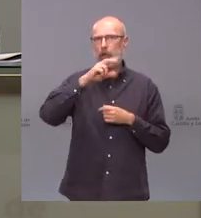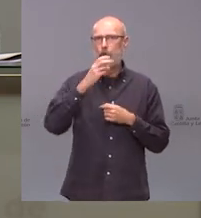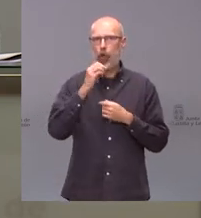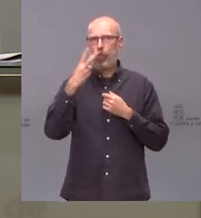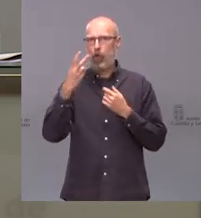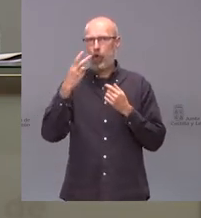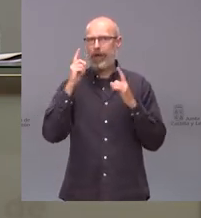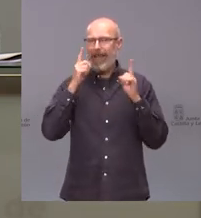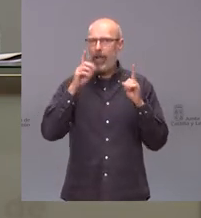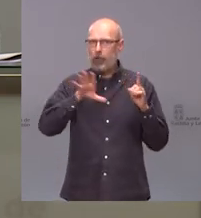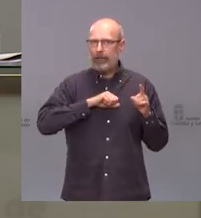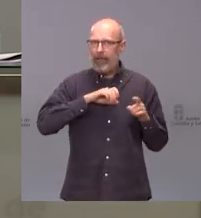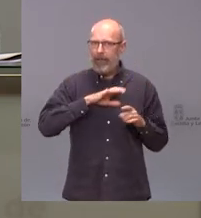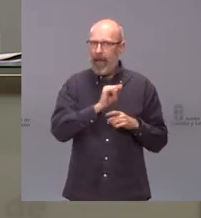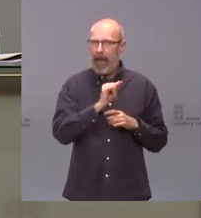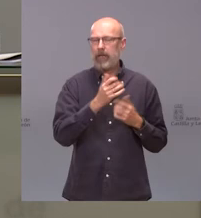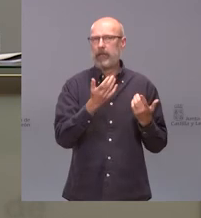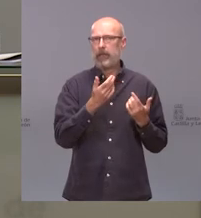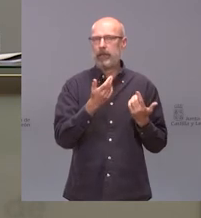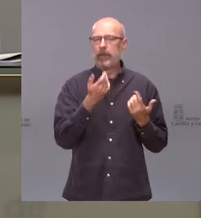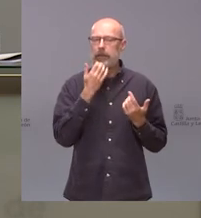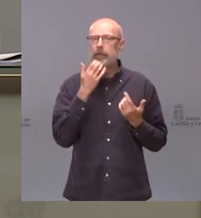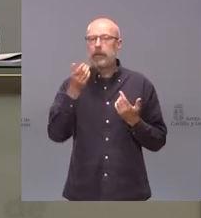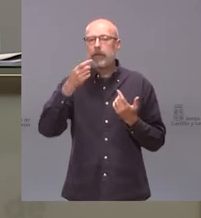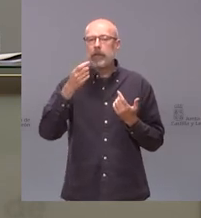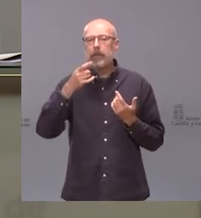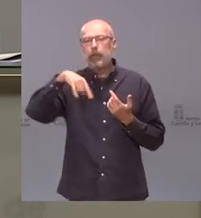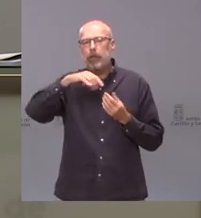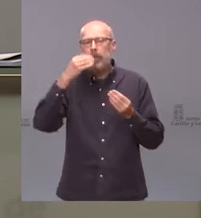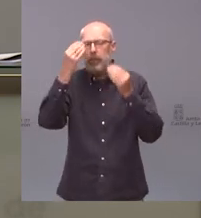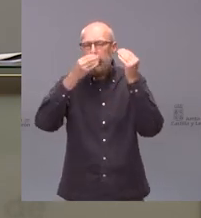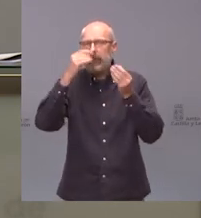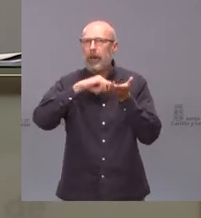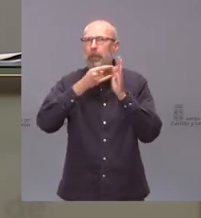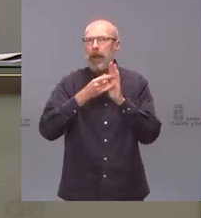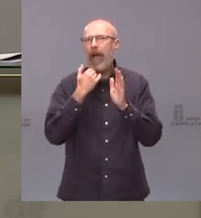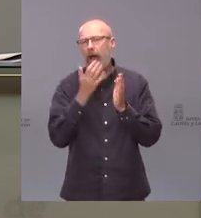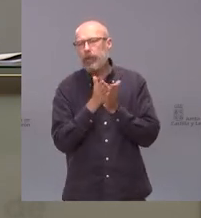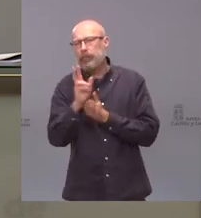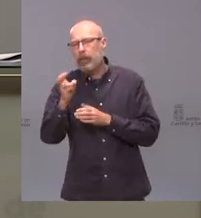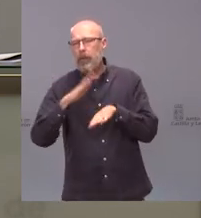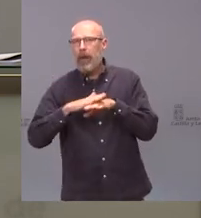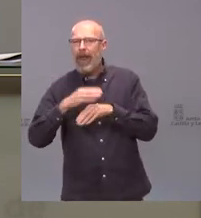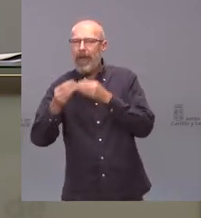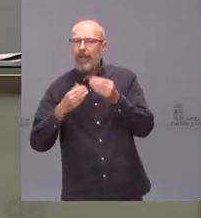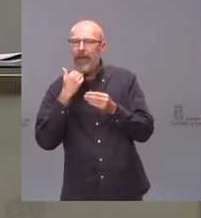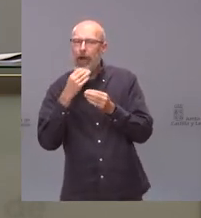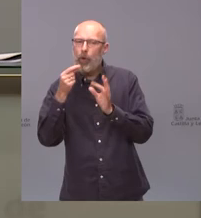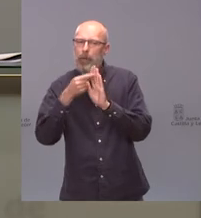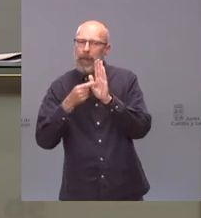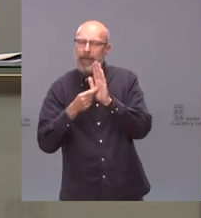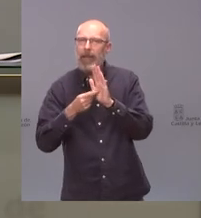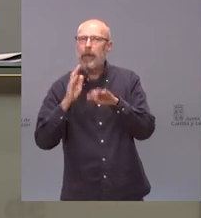9 de mayo están trabajando en algún tipo de plan B para actuar para imponer algún tipo de medidas que